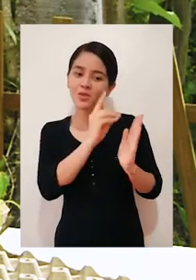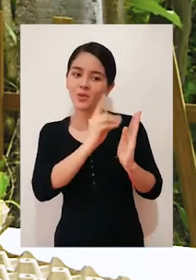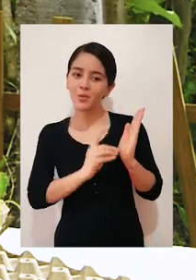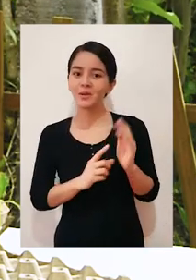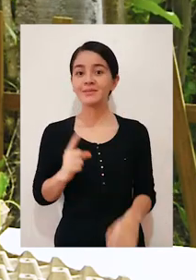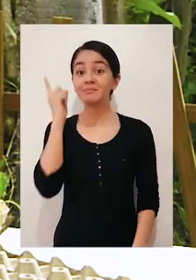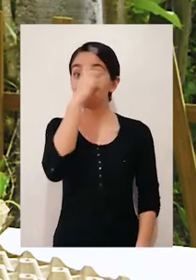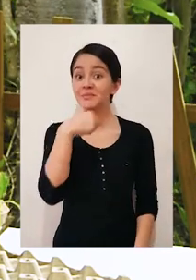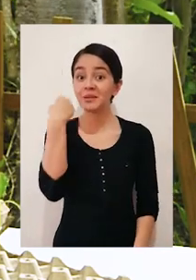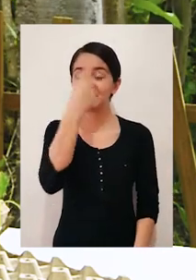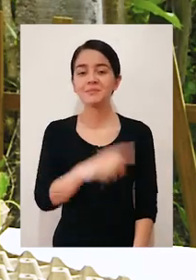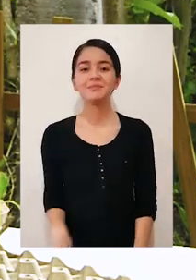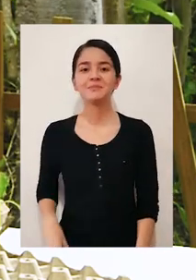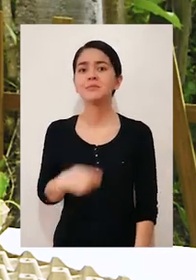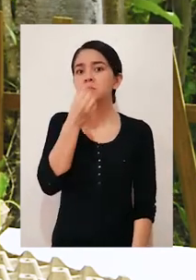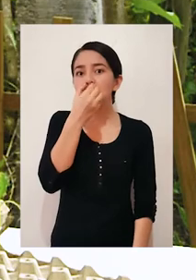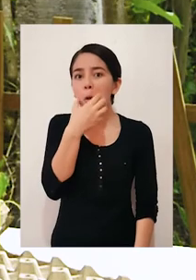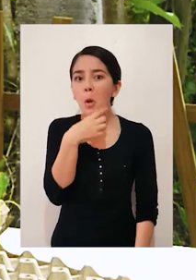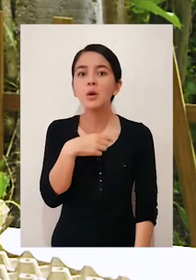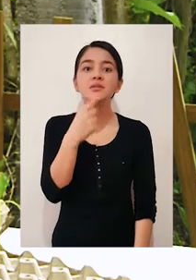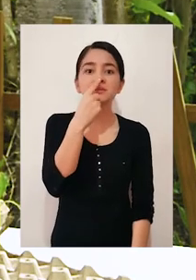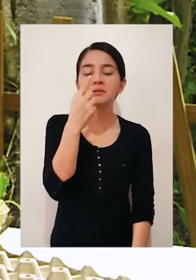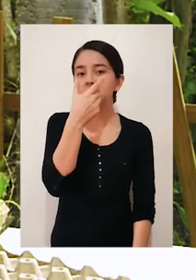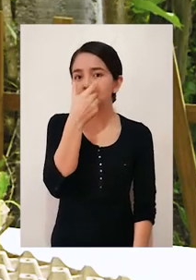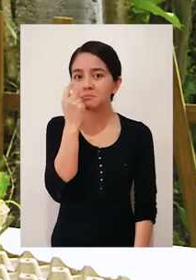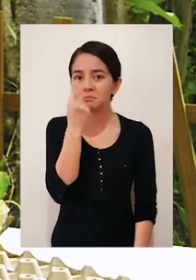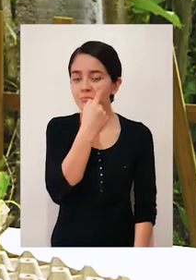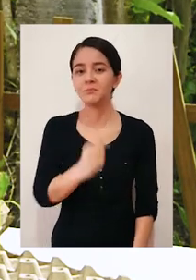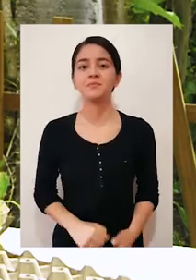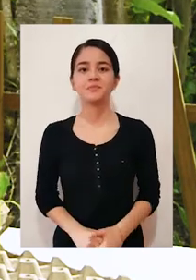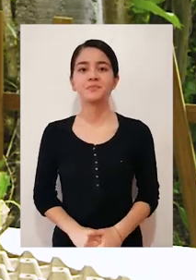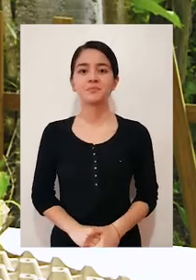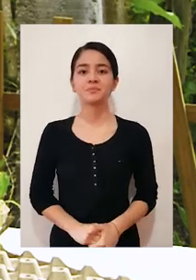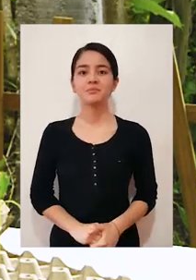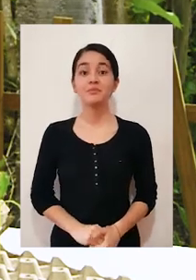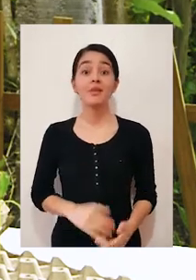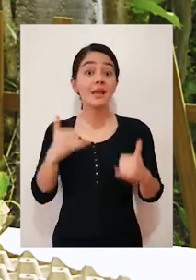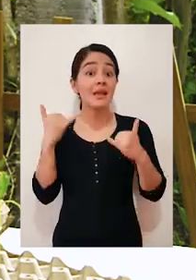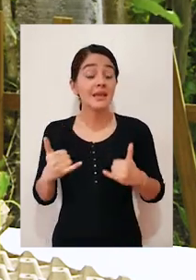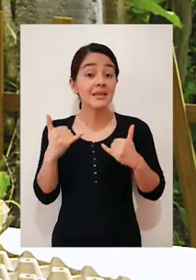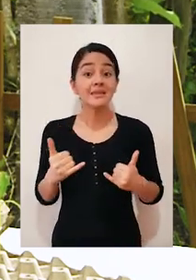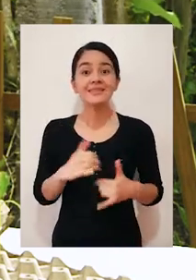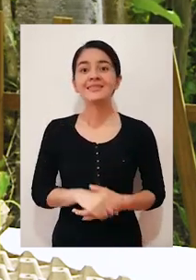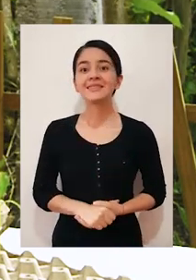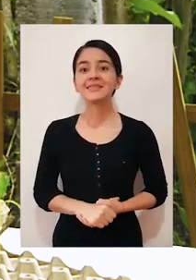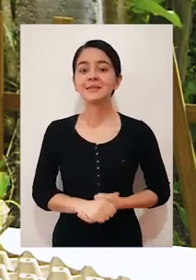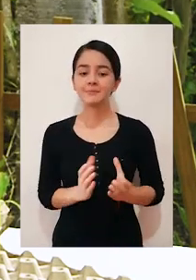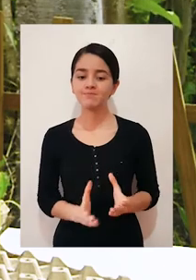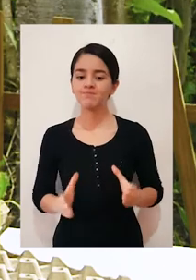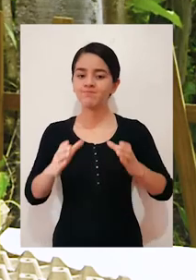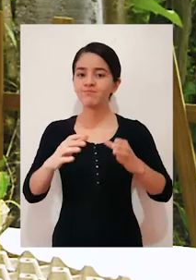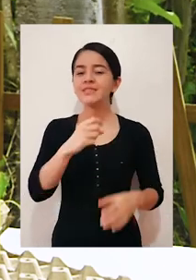la cara de un gato. Como pueden ver su bigote, su nariz y sus ojos. Cuando ya tengamos nuestra botella